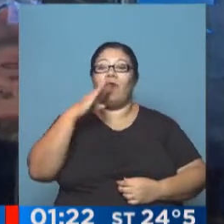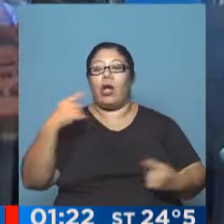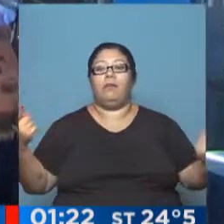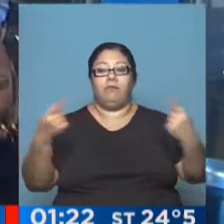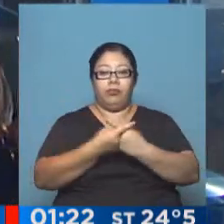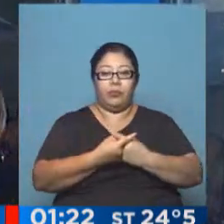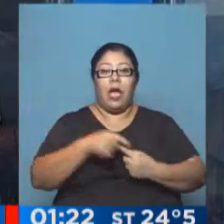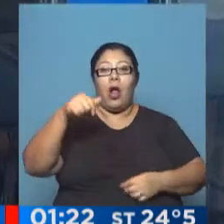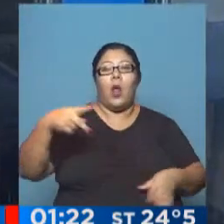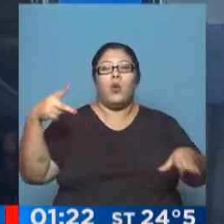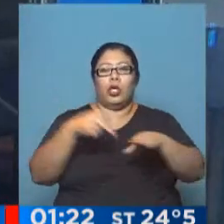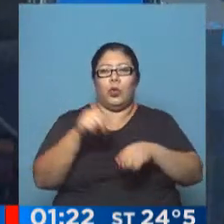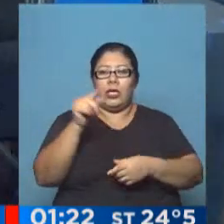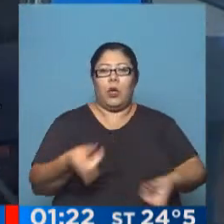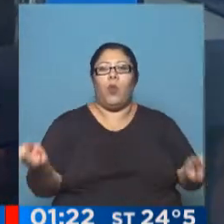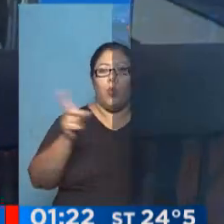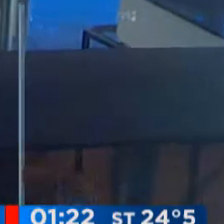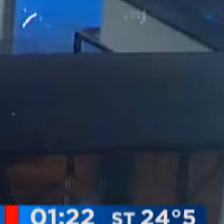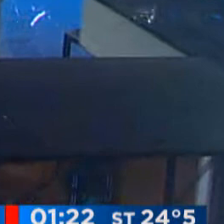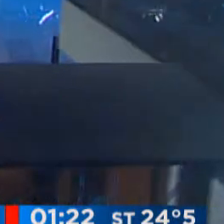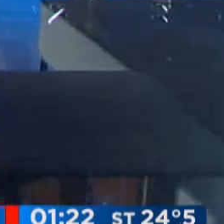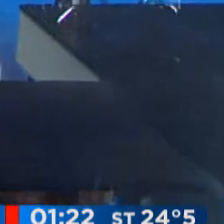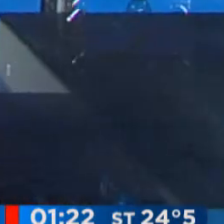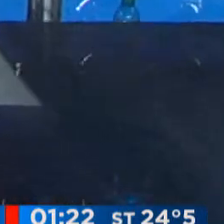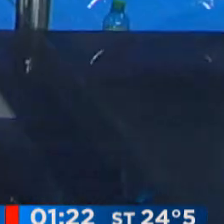con más noticias en vivo por la pantalla de la TV Pública. Ya volvemos.